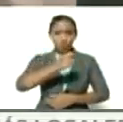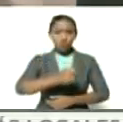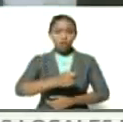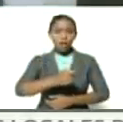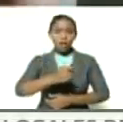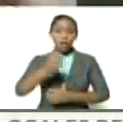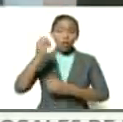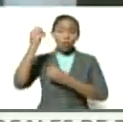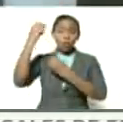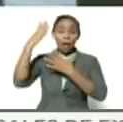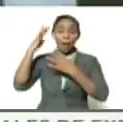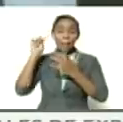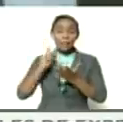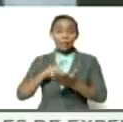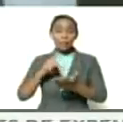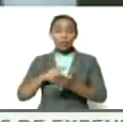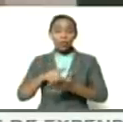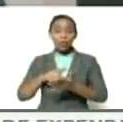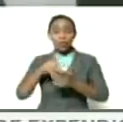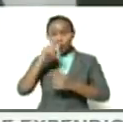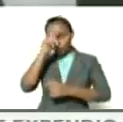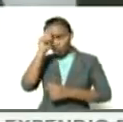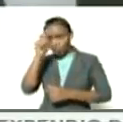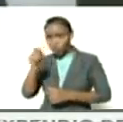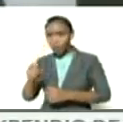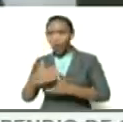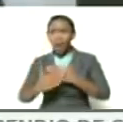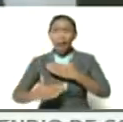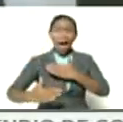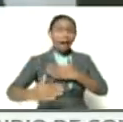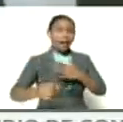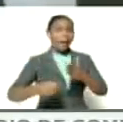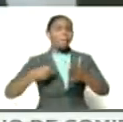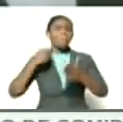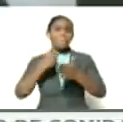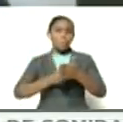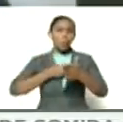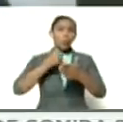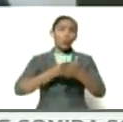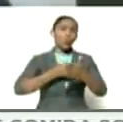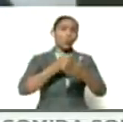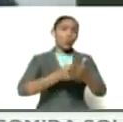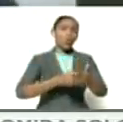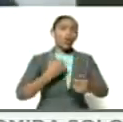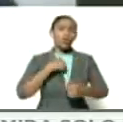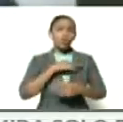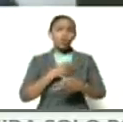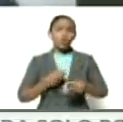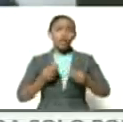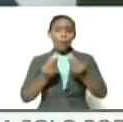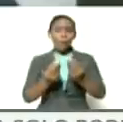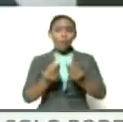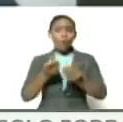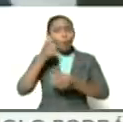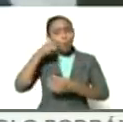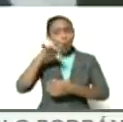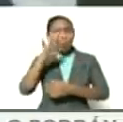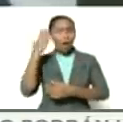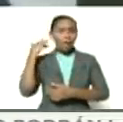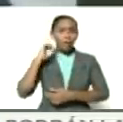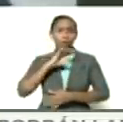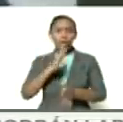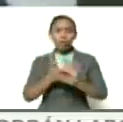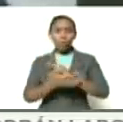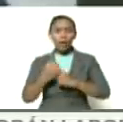eliminar el presente a partir del reconocimiento de una larga lucha que hemos dado como pueblo es la